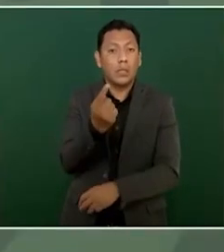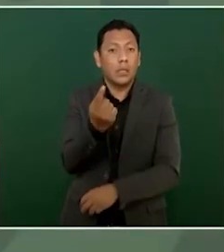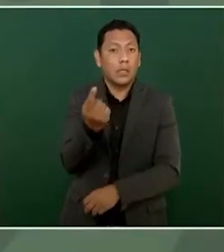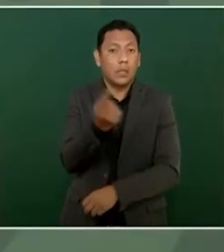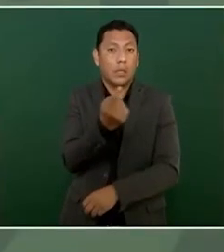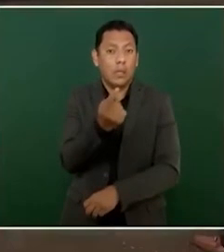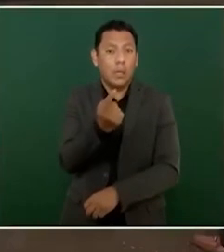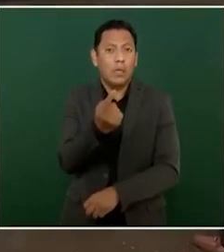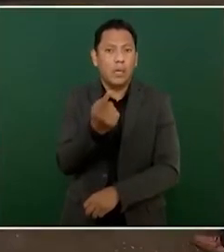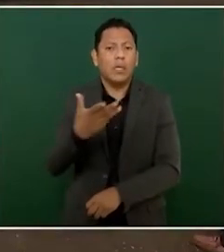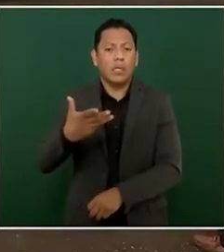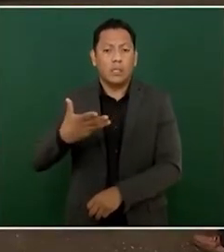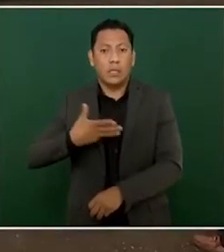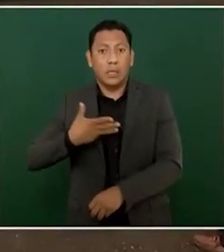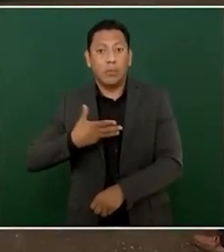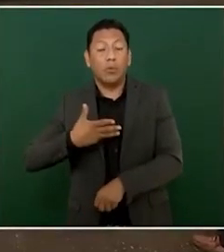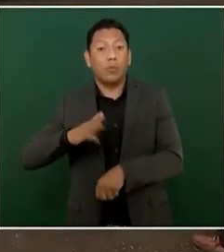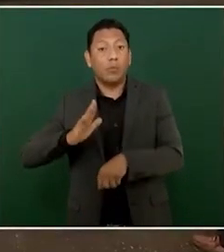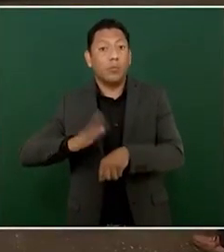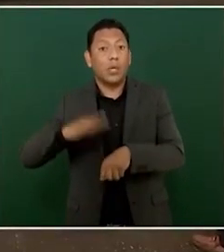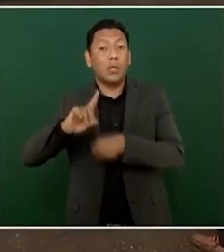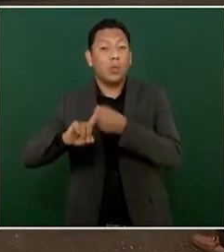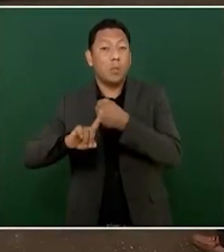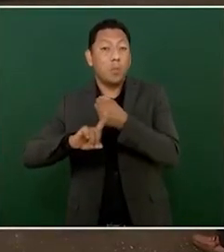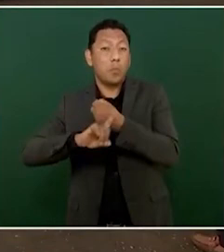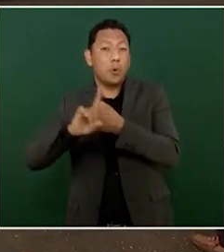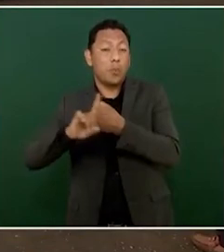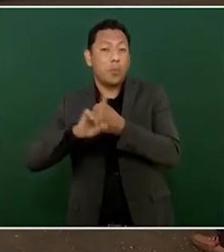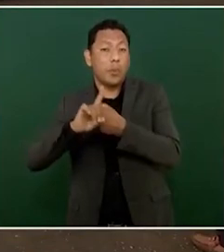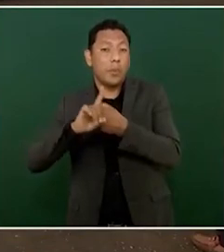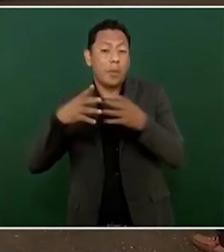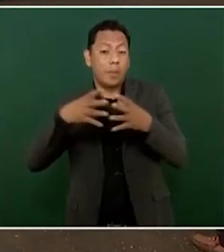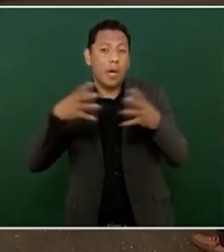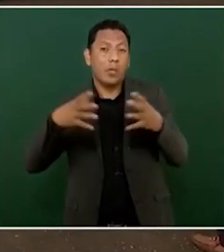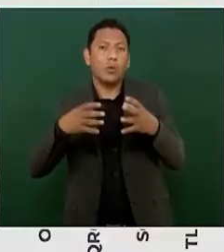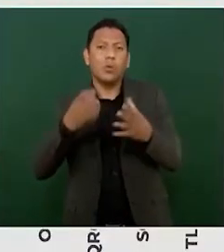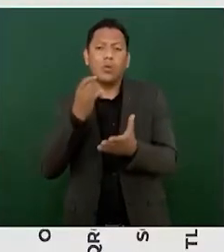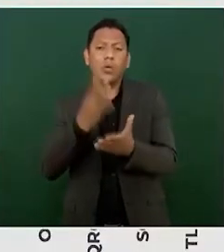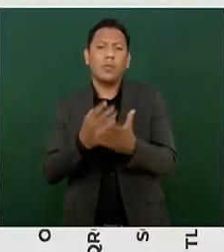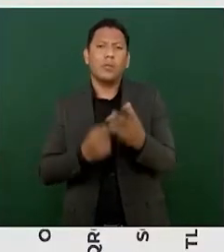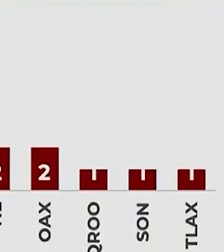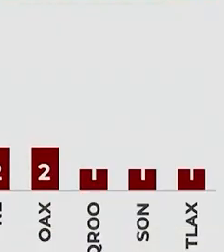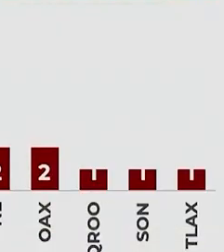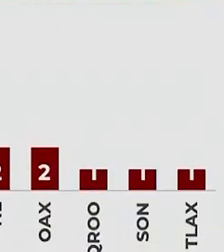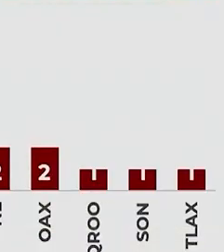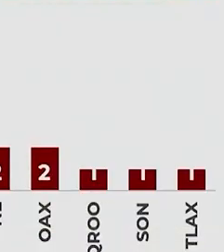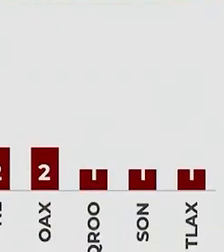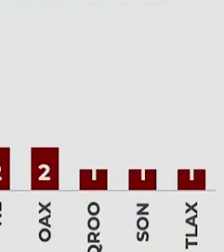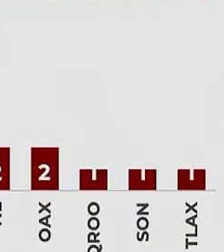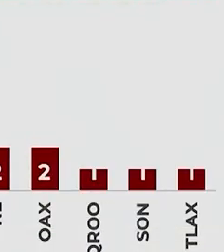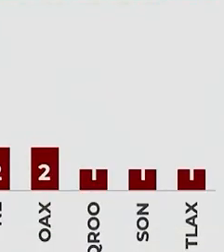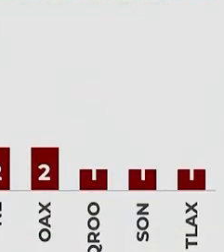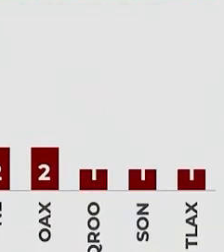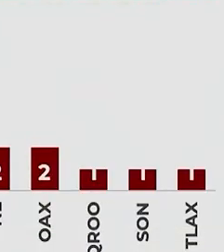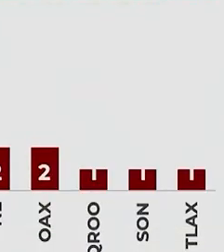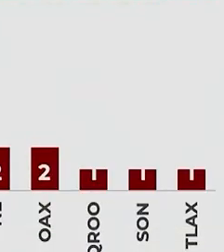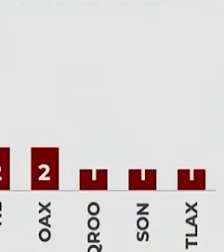teniendo más problemas en dos estados. Este es antier 84.